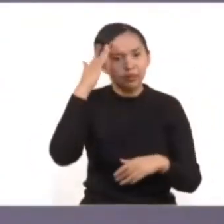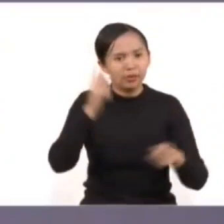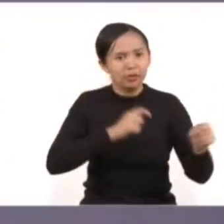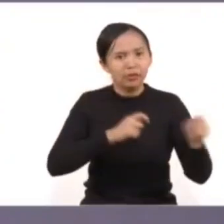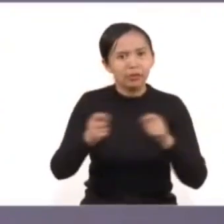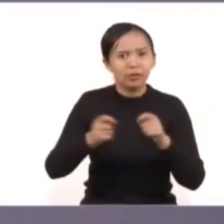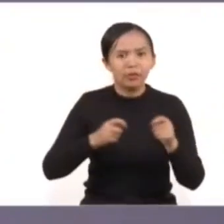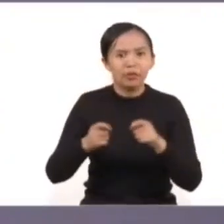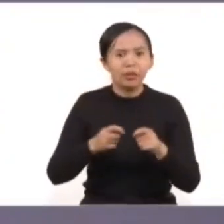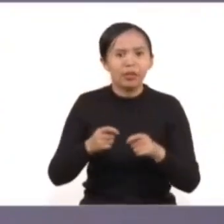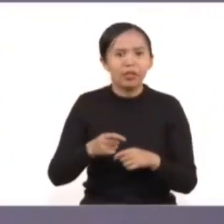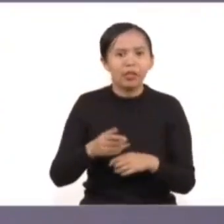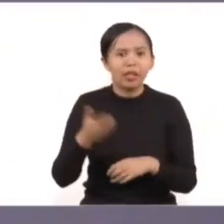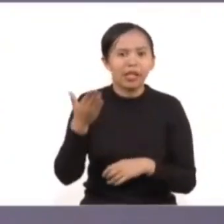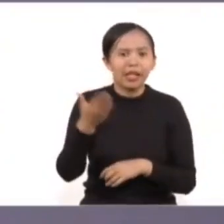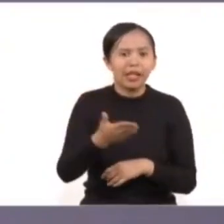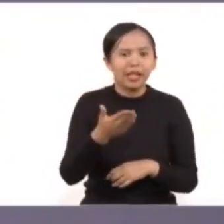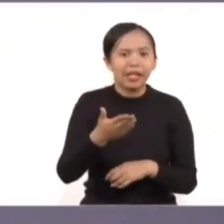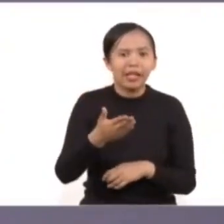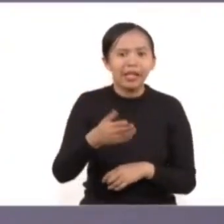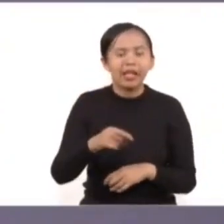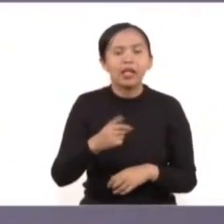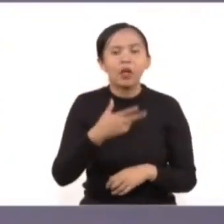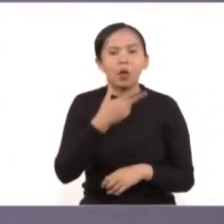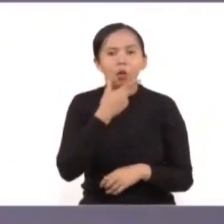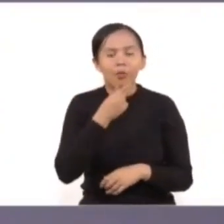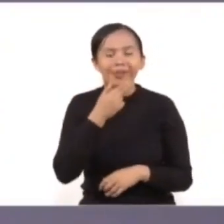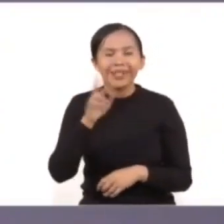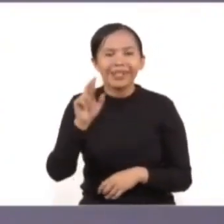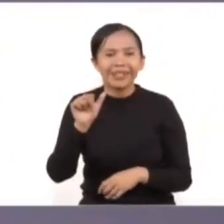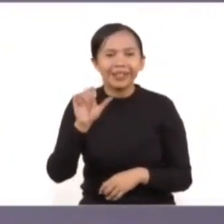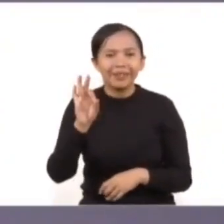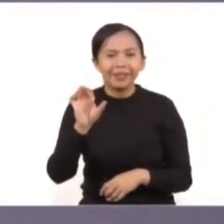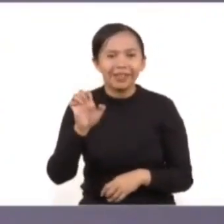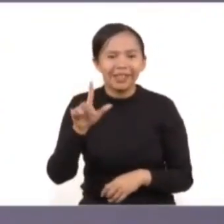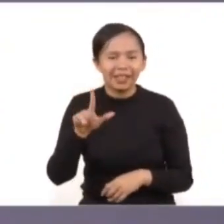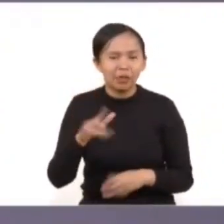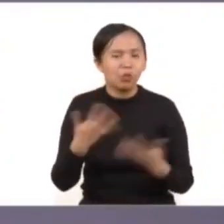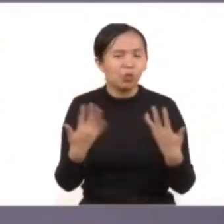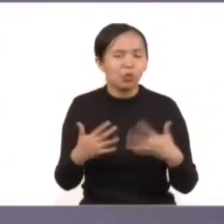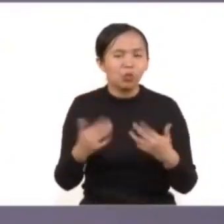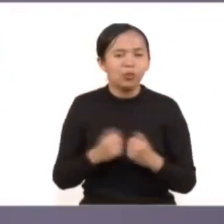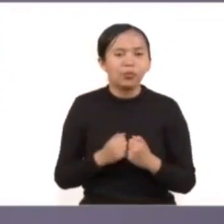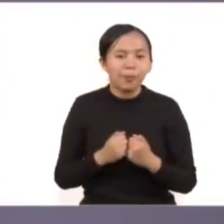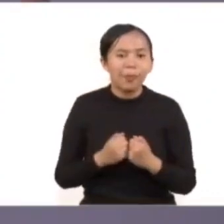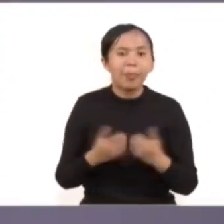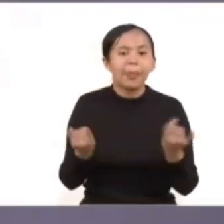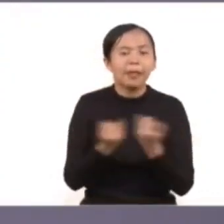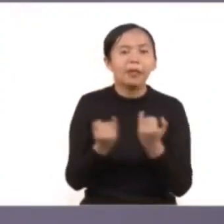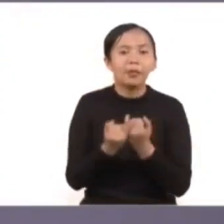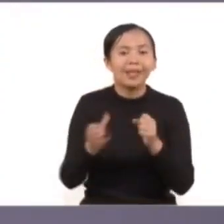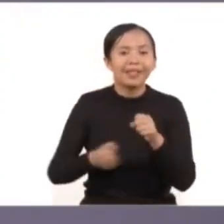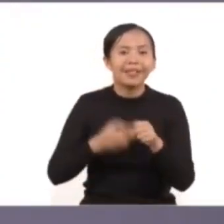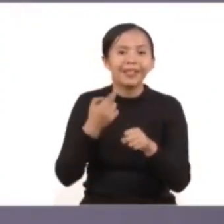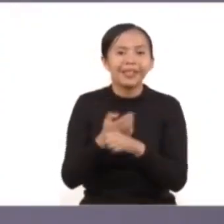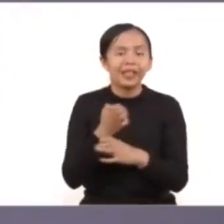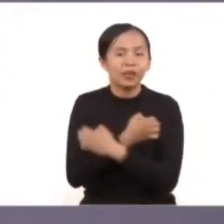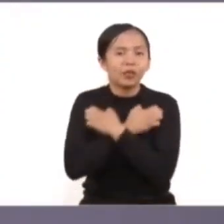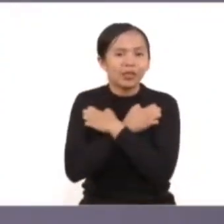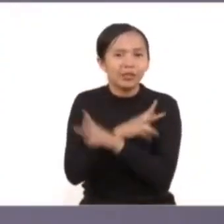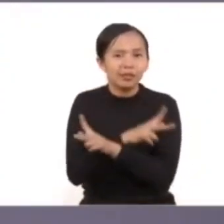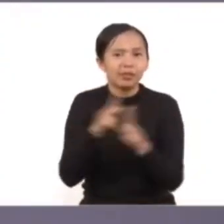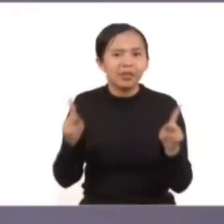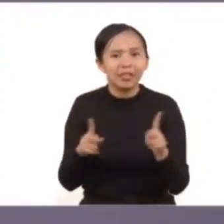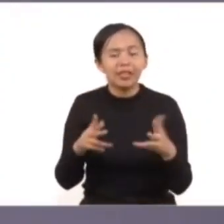nuestro querido y admirado, respetado el doctor Rafael Guerra. Y también, por supuesto, la Secretaría de Educación Pública que tiene una